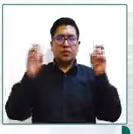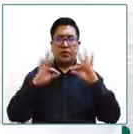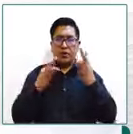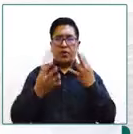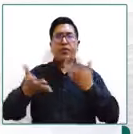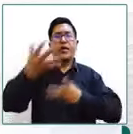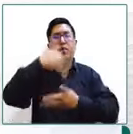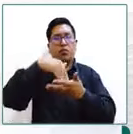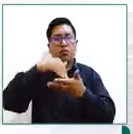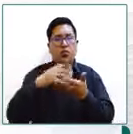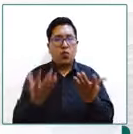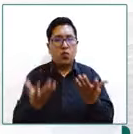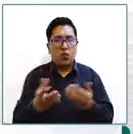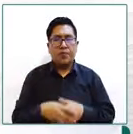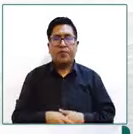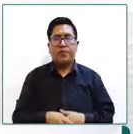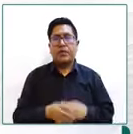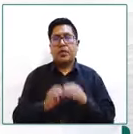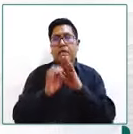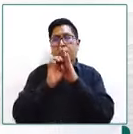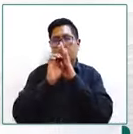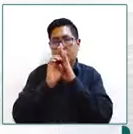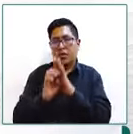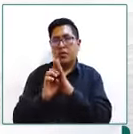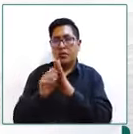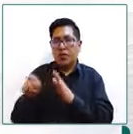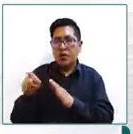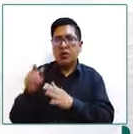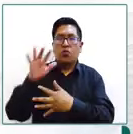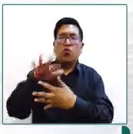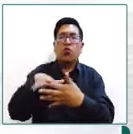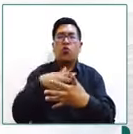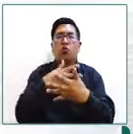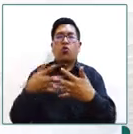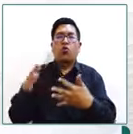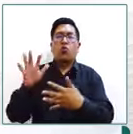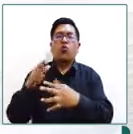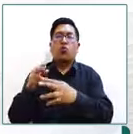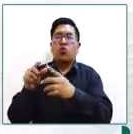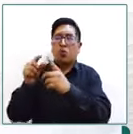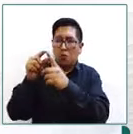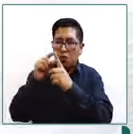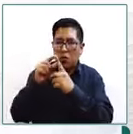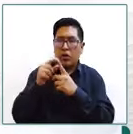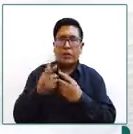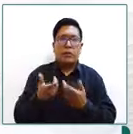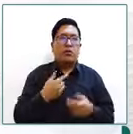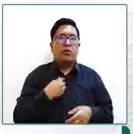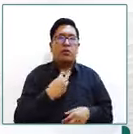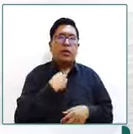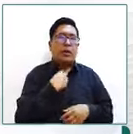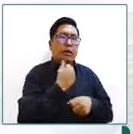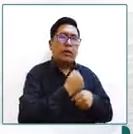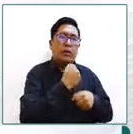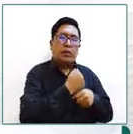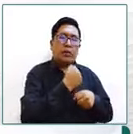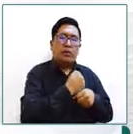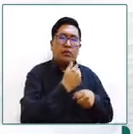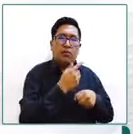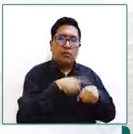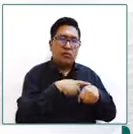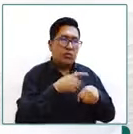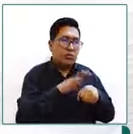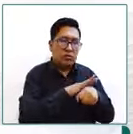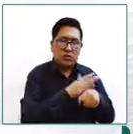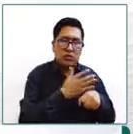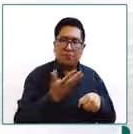por ejemplo se determinan visitas en días y horarios laborales para los funcionarios en otros momentos no y